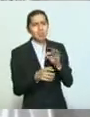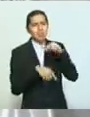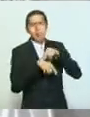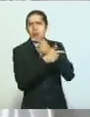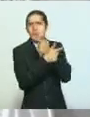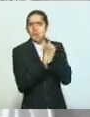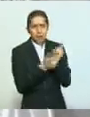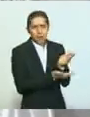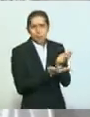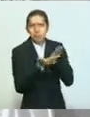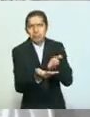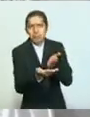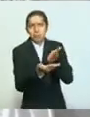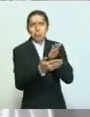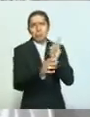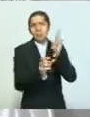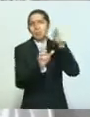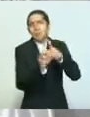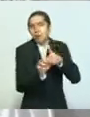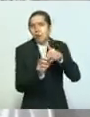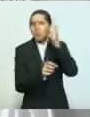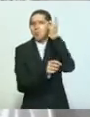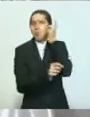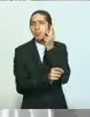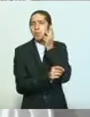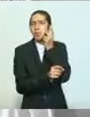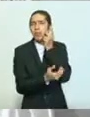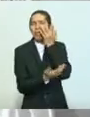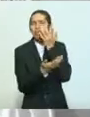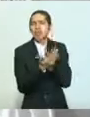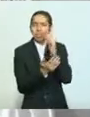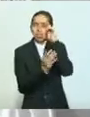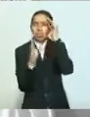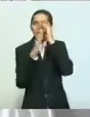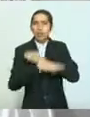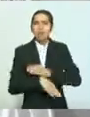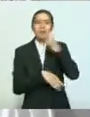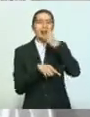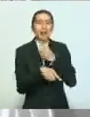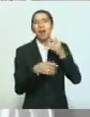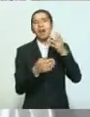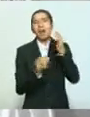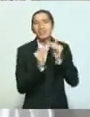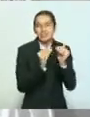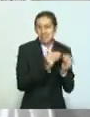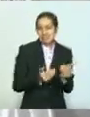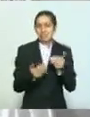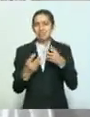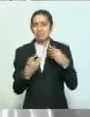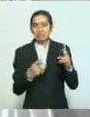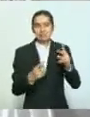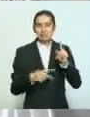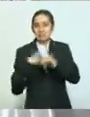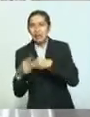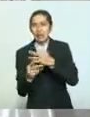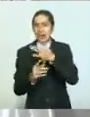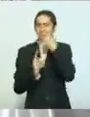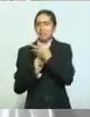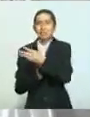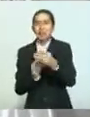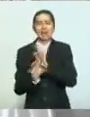para nuestro personal y no tengan que ir a sus casas y poner en riesgo a sus familias. Asimismo,